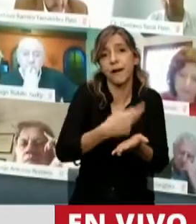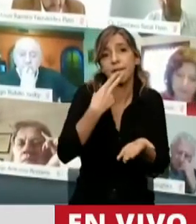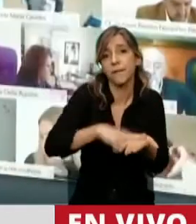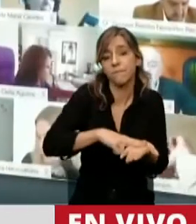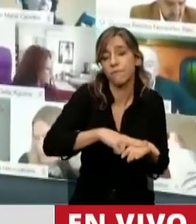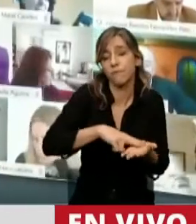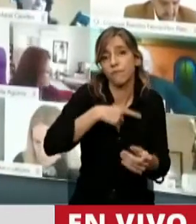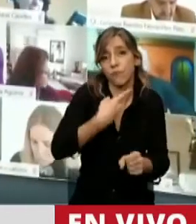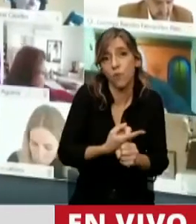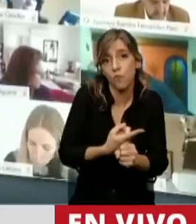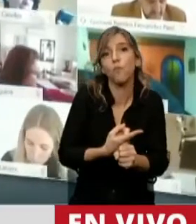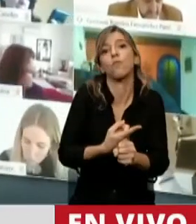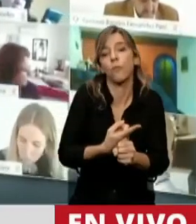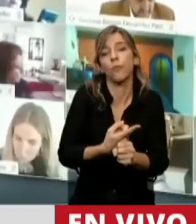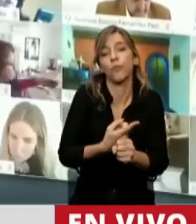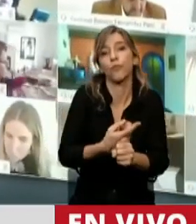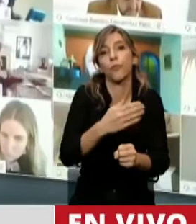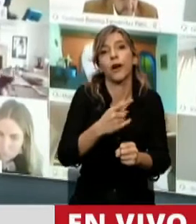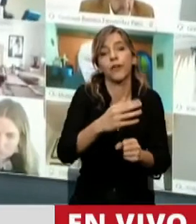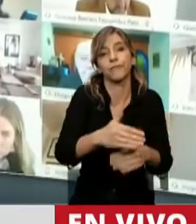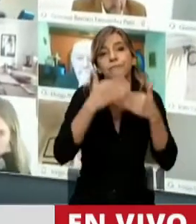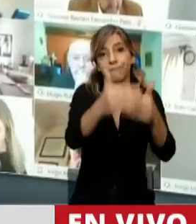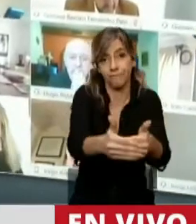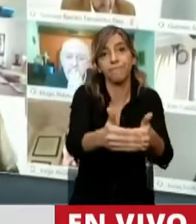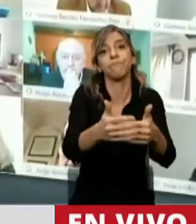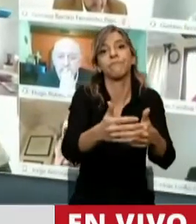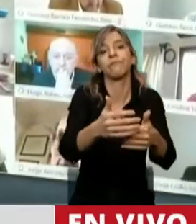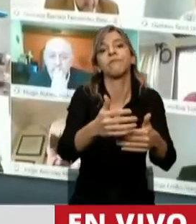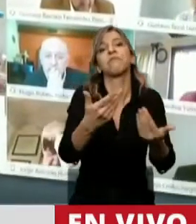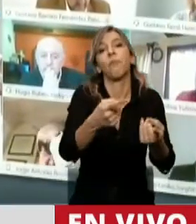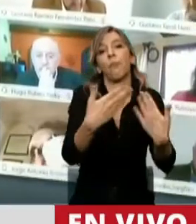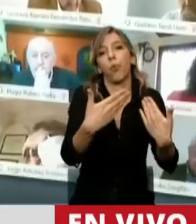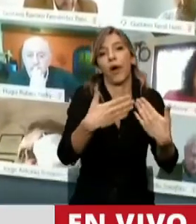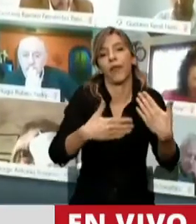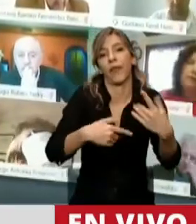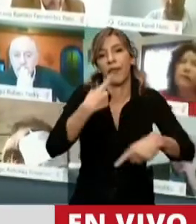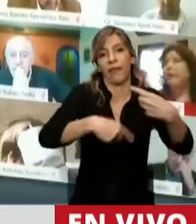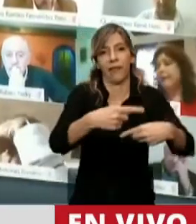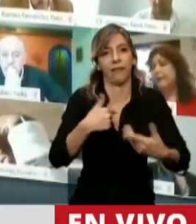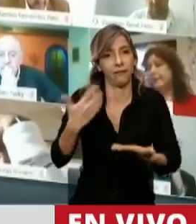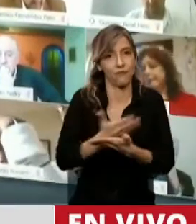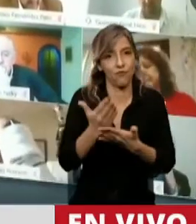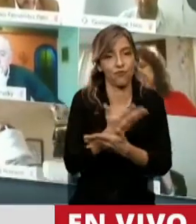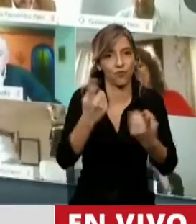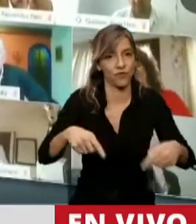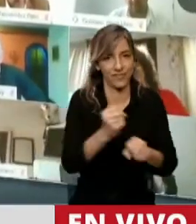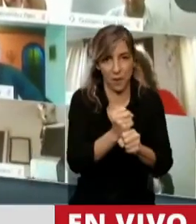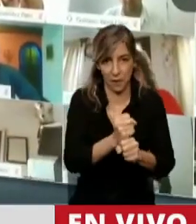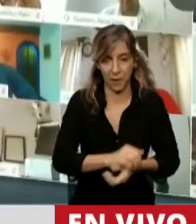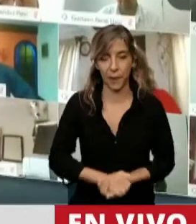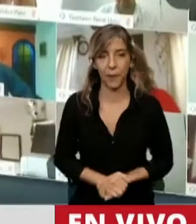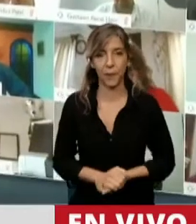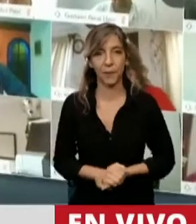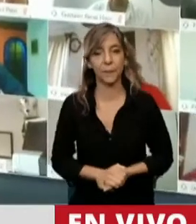objetivo de sostener el empleo y reactivar la economía. Y me viene en estos momentos el recuerdo del